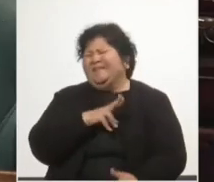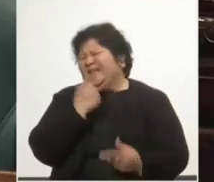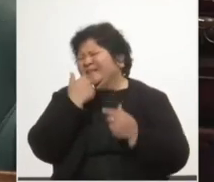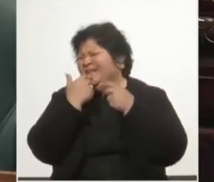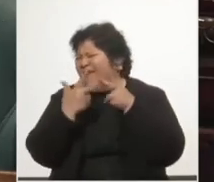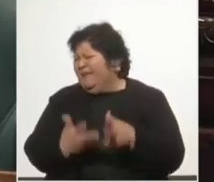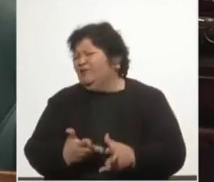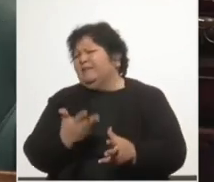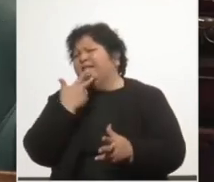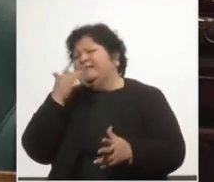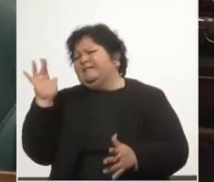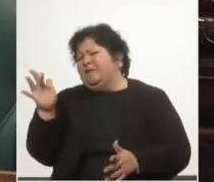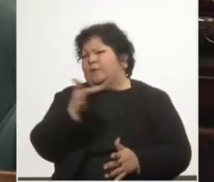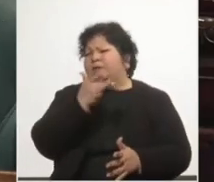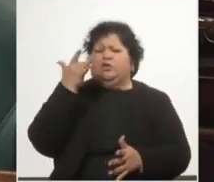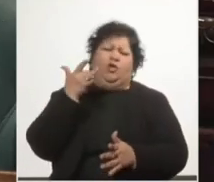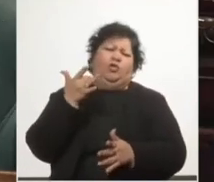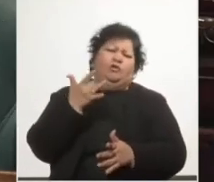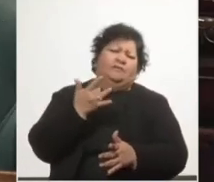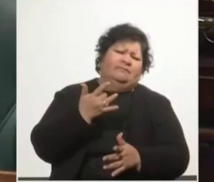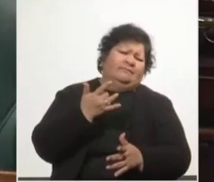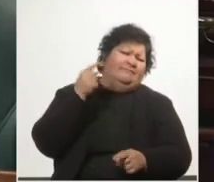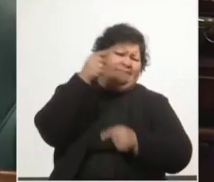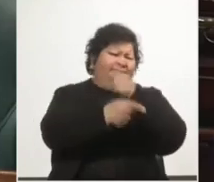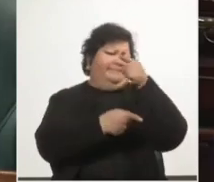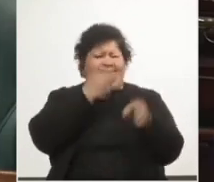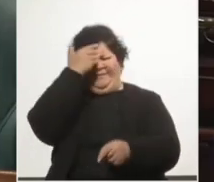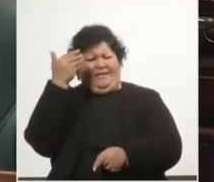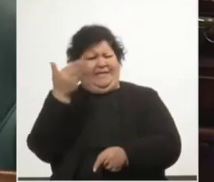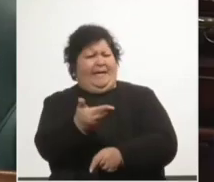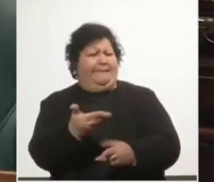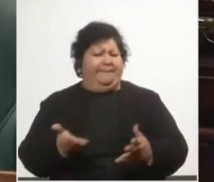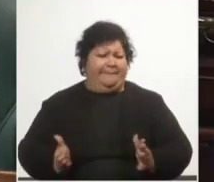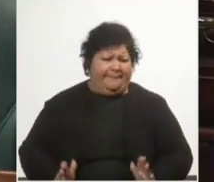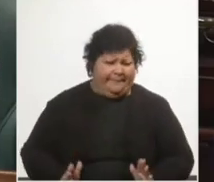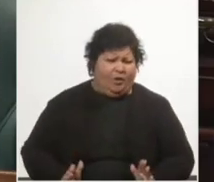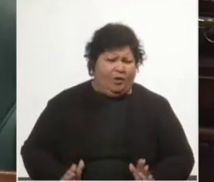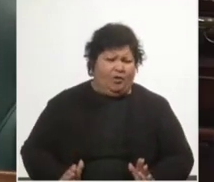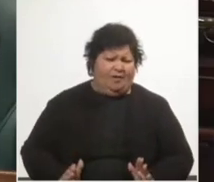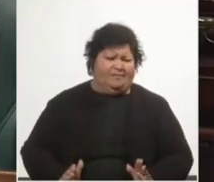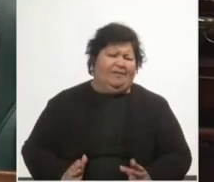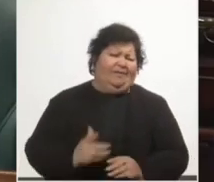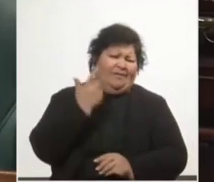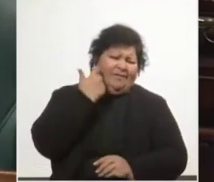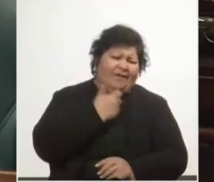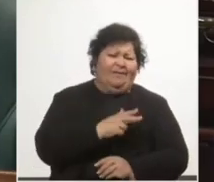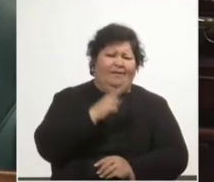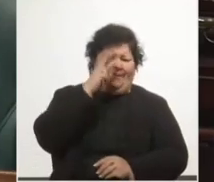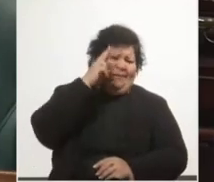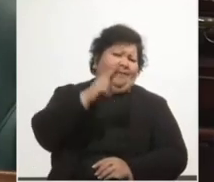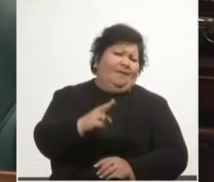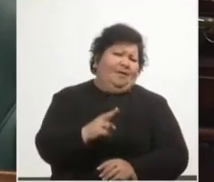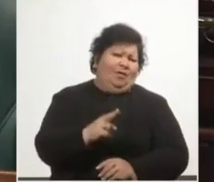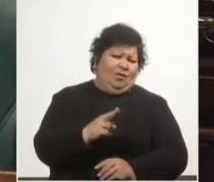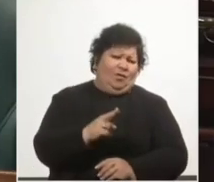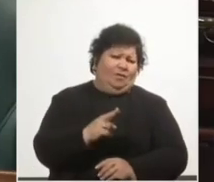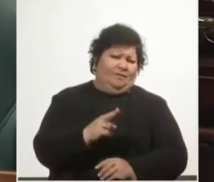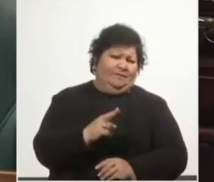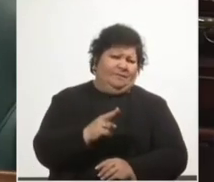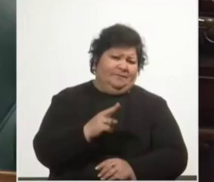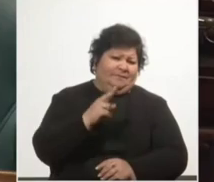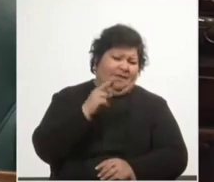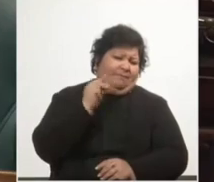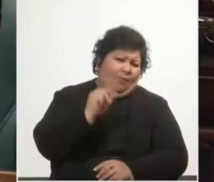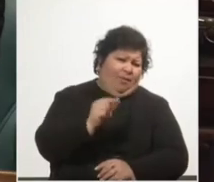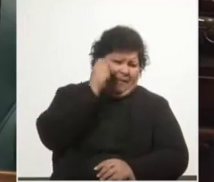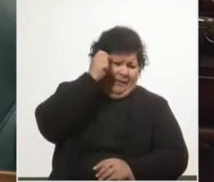insinuaciones con alusiones políticas, y en muchos casos quizás hasta con deshonestidad intelectual. Pero con mucho gusto vamos a